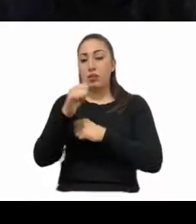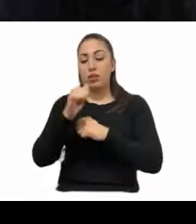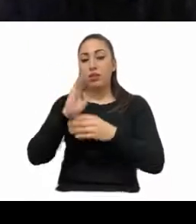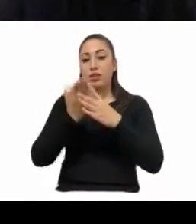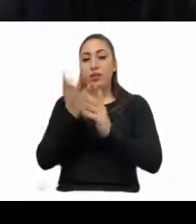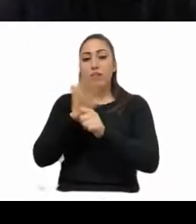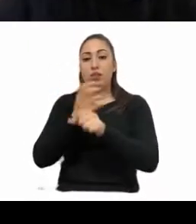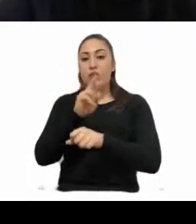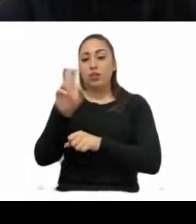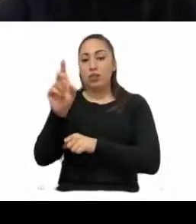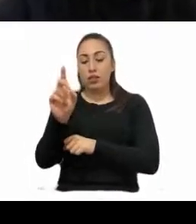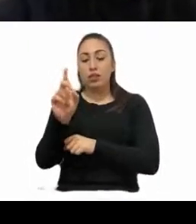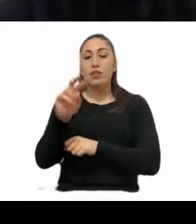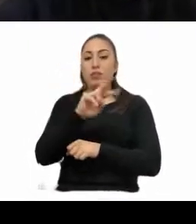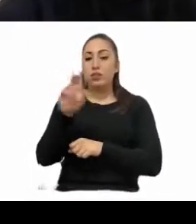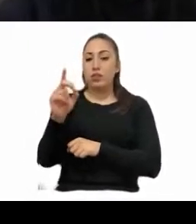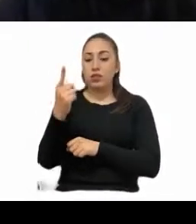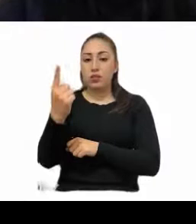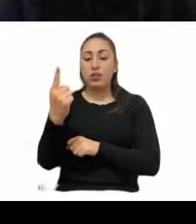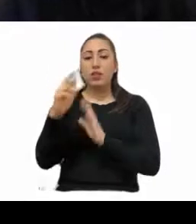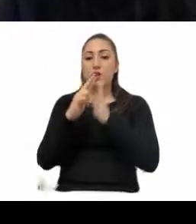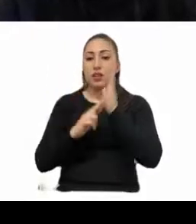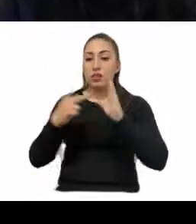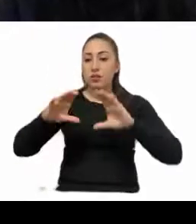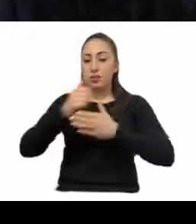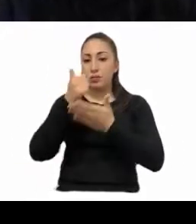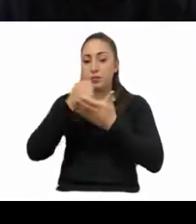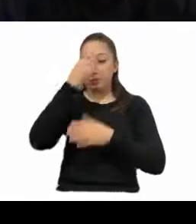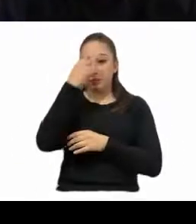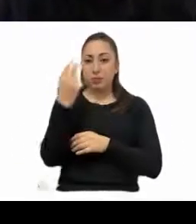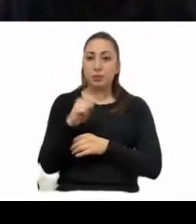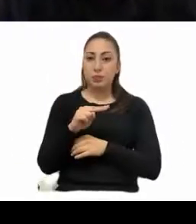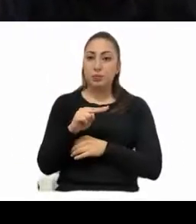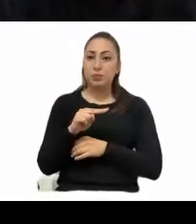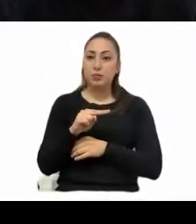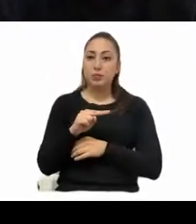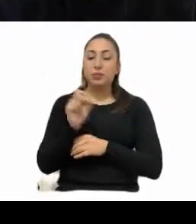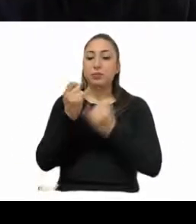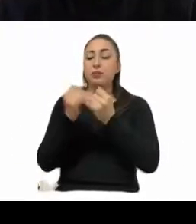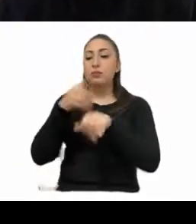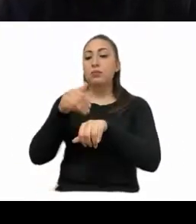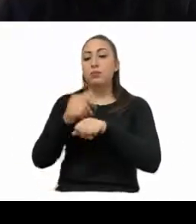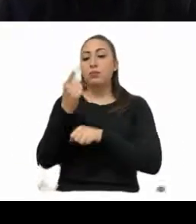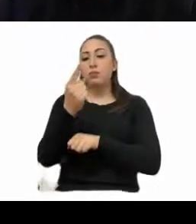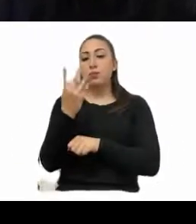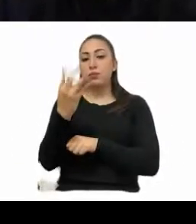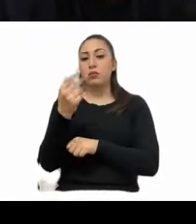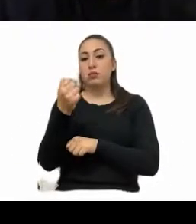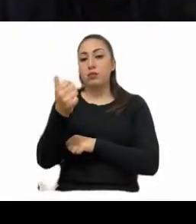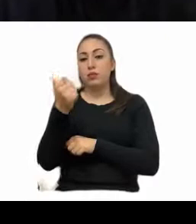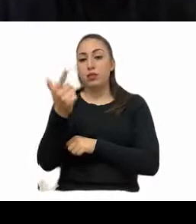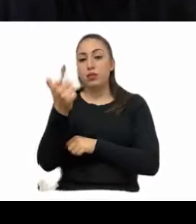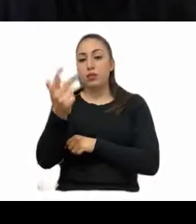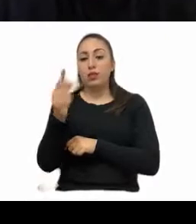doscientos treinta y doscientos treinta treinta y uno del reglamento del Congreso de la Ciudad de México y numerales uno, cuatro, seis, siete, ocho, y